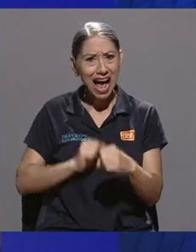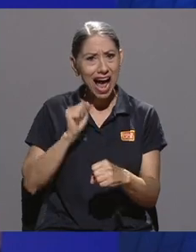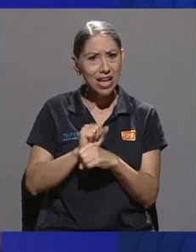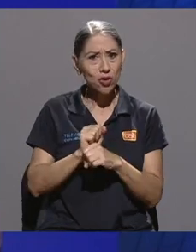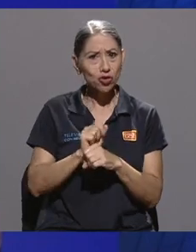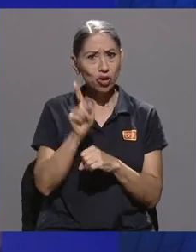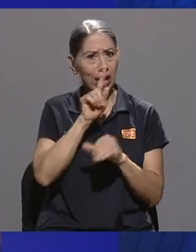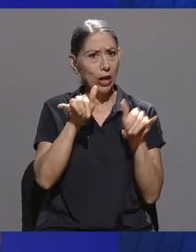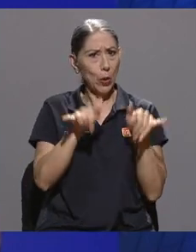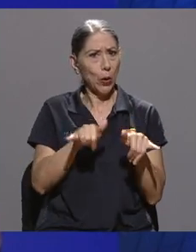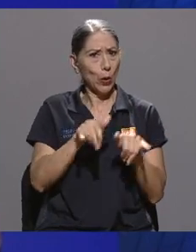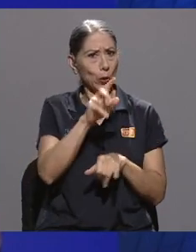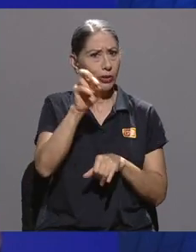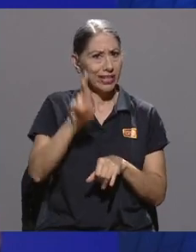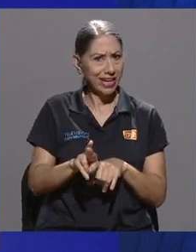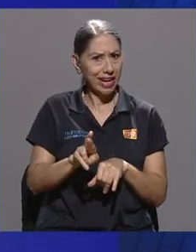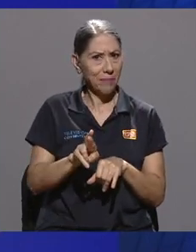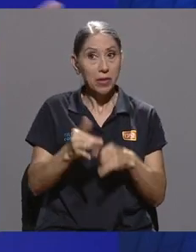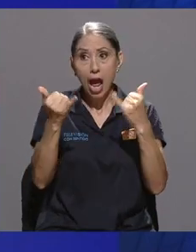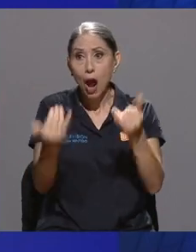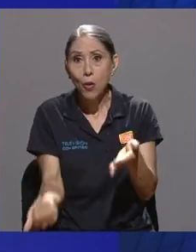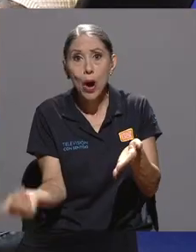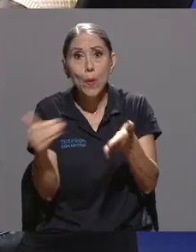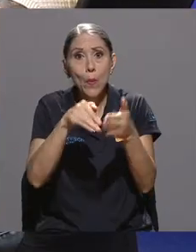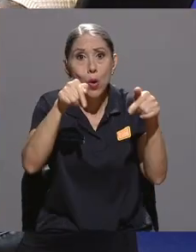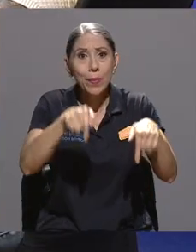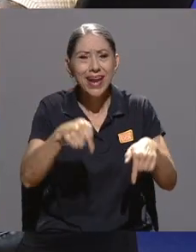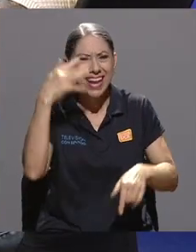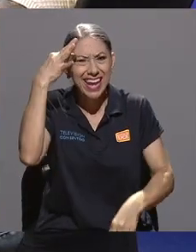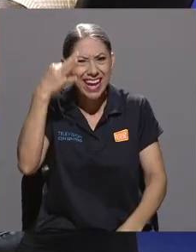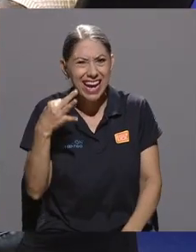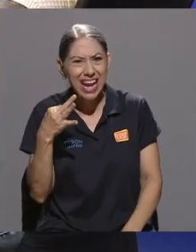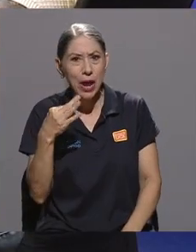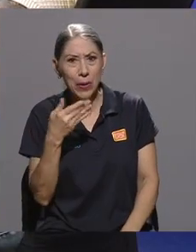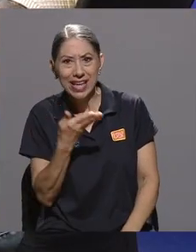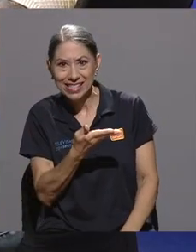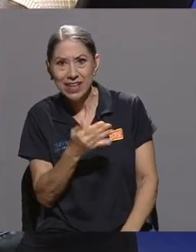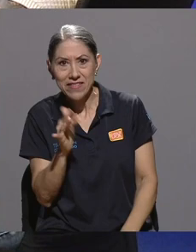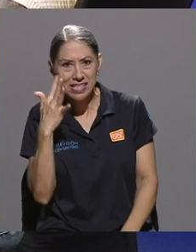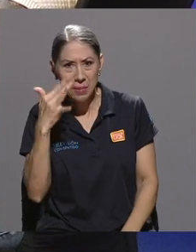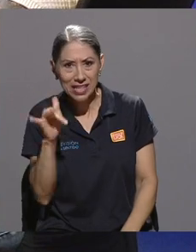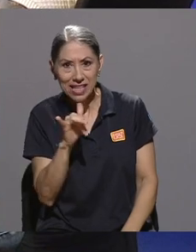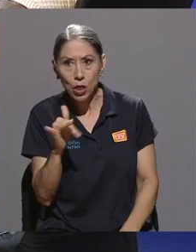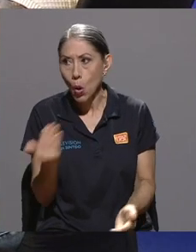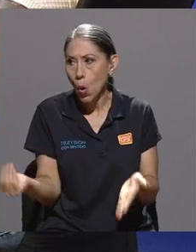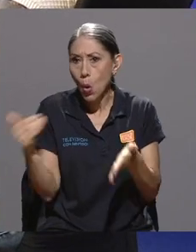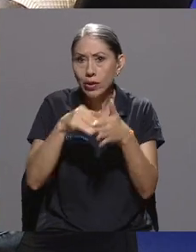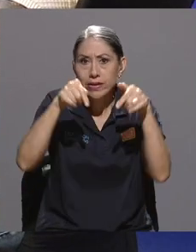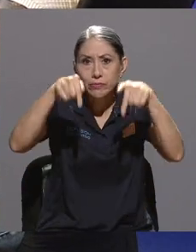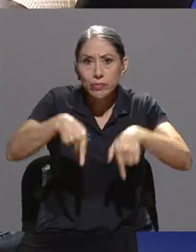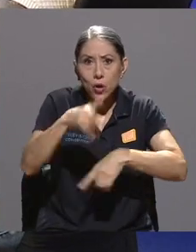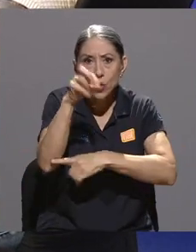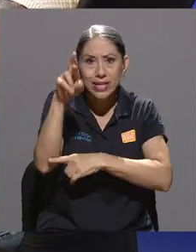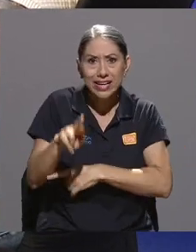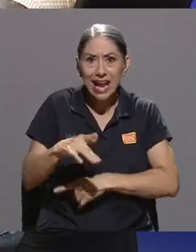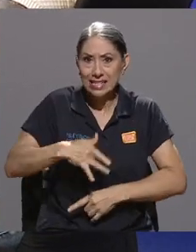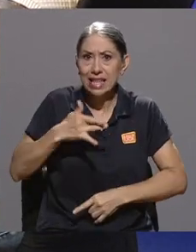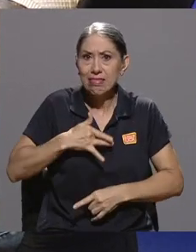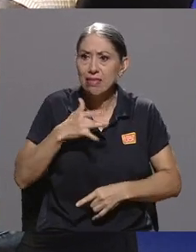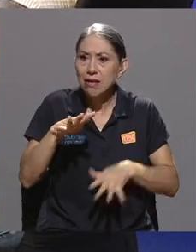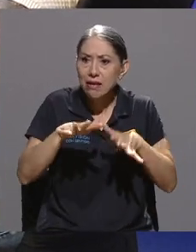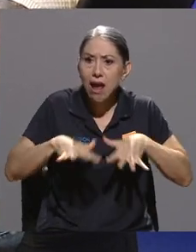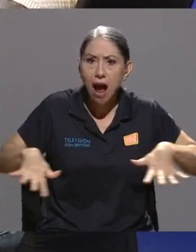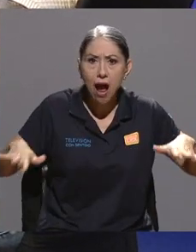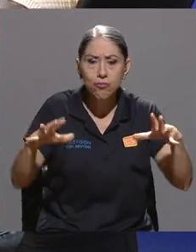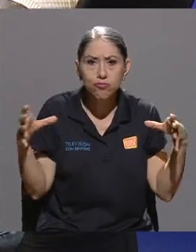afuera de Costa Rica. Para mí volver, y creo que el caso de Estef es parecido, de volver a Costa Rica y sentir que hay un espacio, que hay un